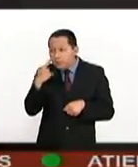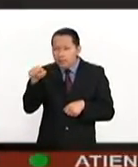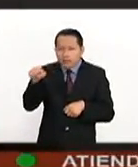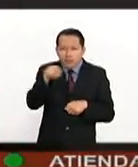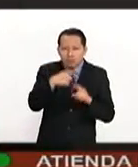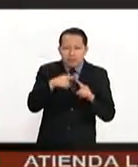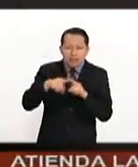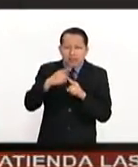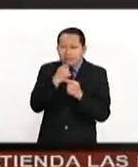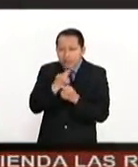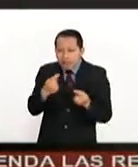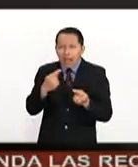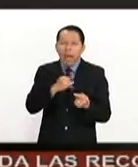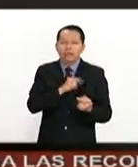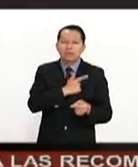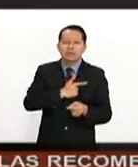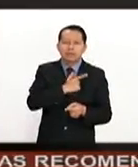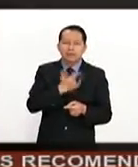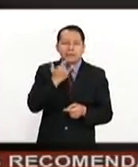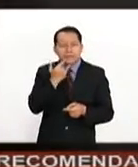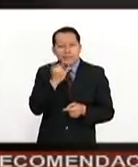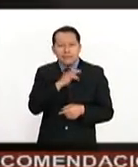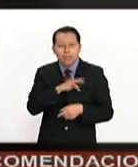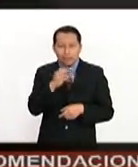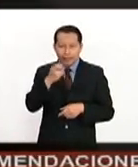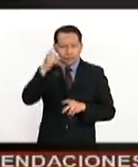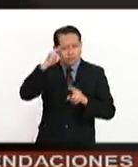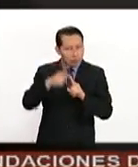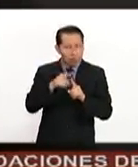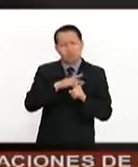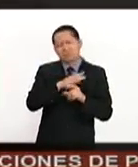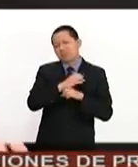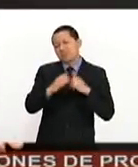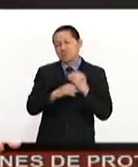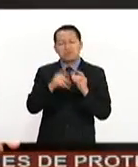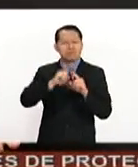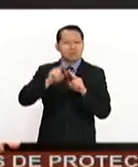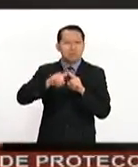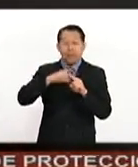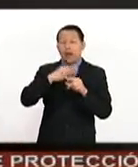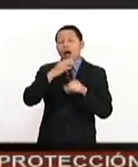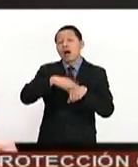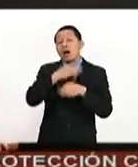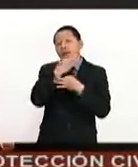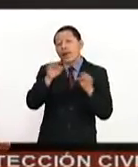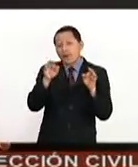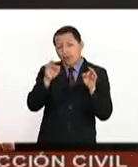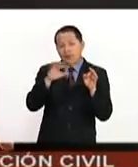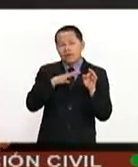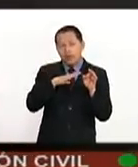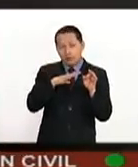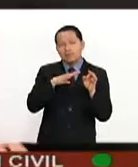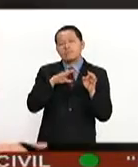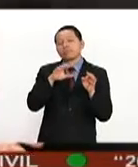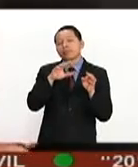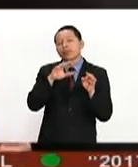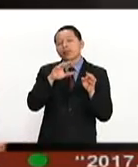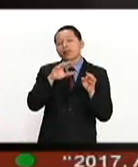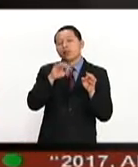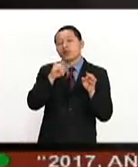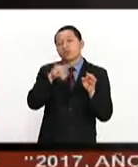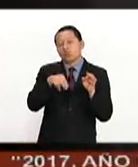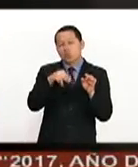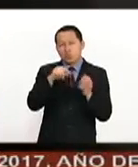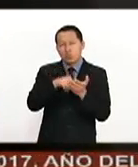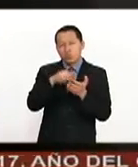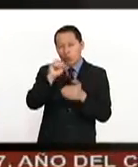Entonces, esa es nuestra apuesta. Y tenemos muchísimas cosas. Tenemos una convocatoria que se llama idatum.com. Idatum, perdón, que